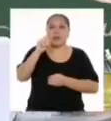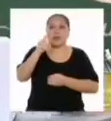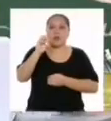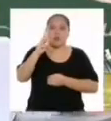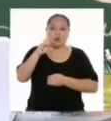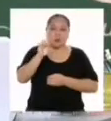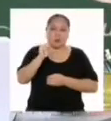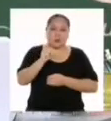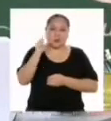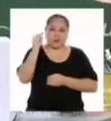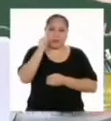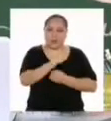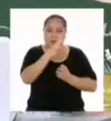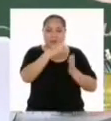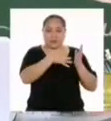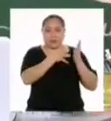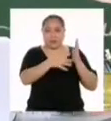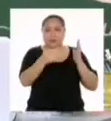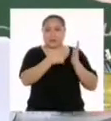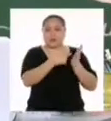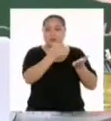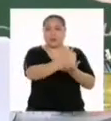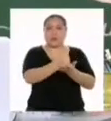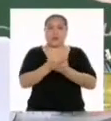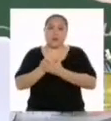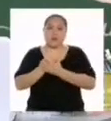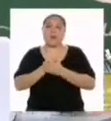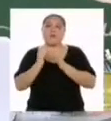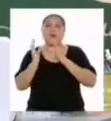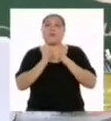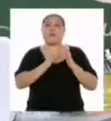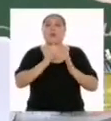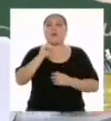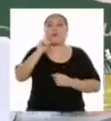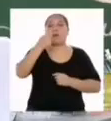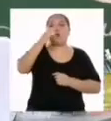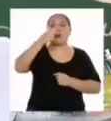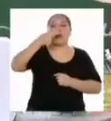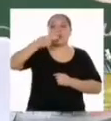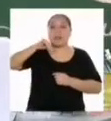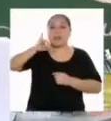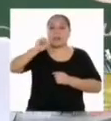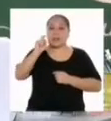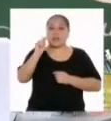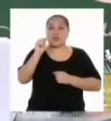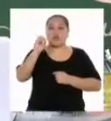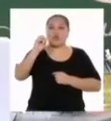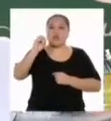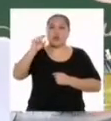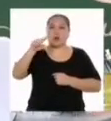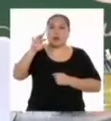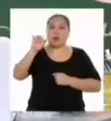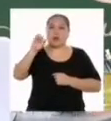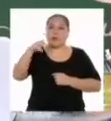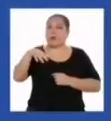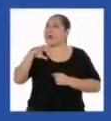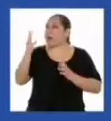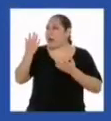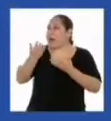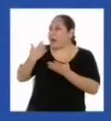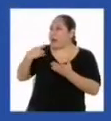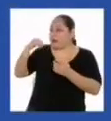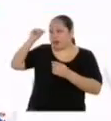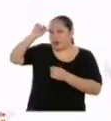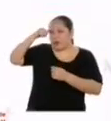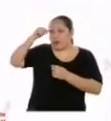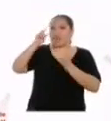Este será nuestro insumo para elaborar nuestro primer histograma. Pero antes, repasemos, profesor. ¿Qué es un histograma?